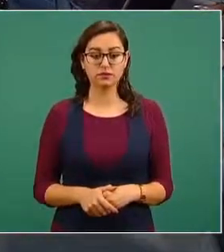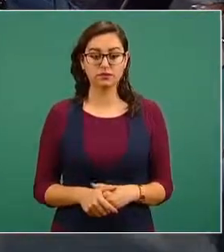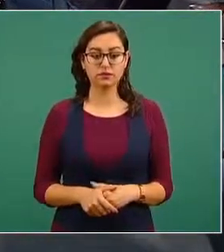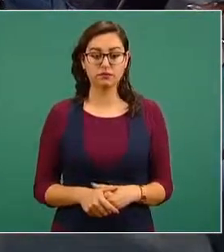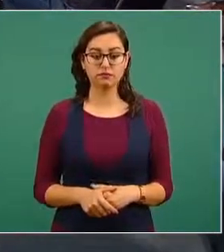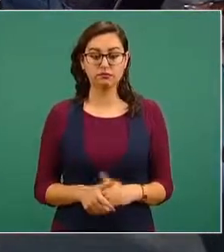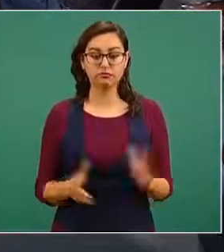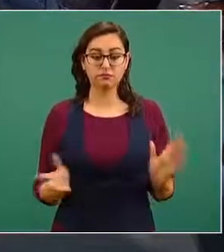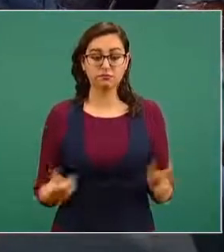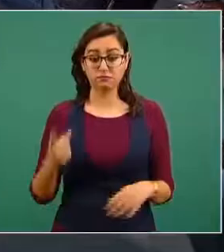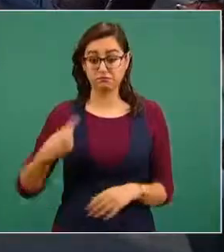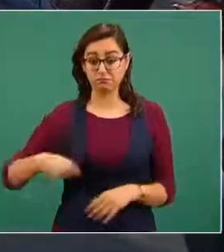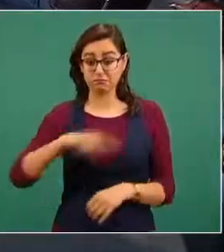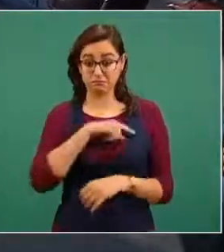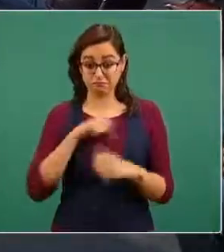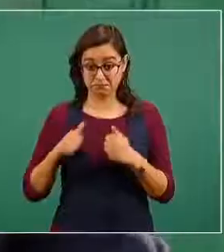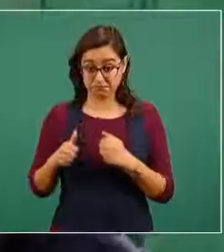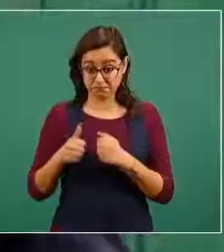encubridores